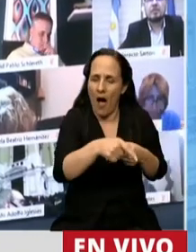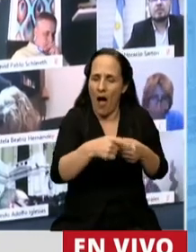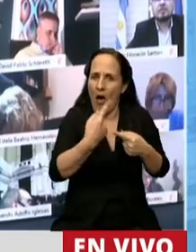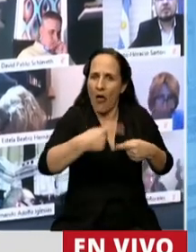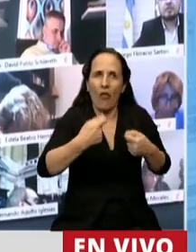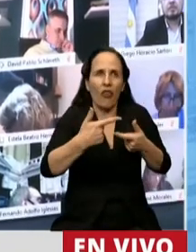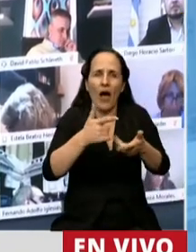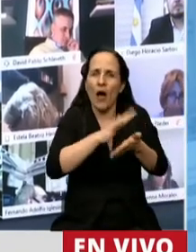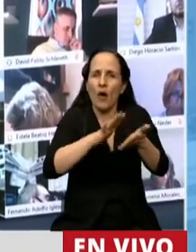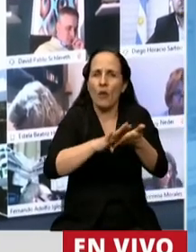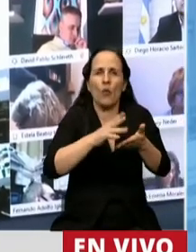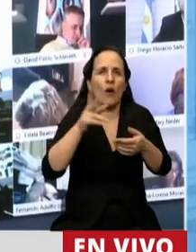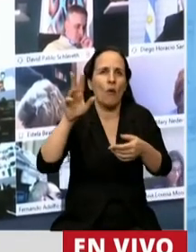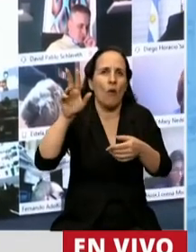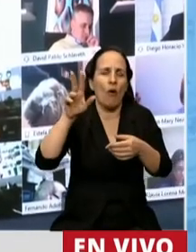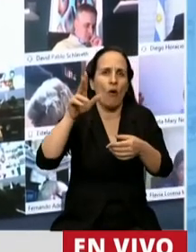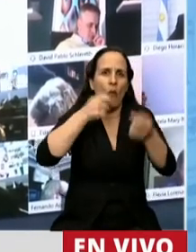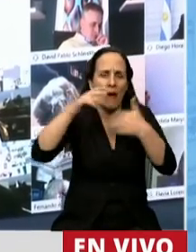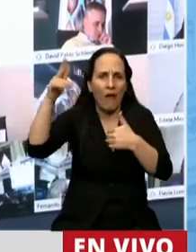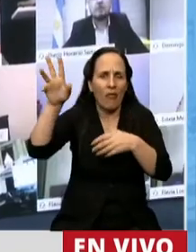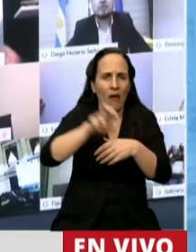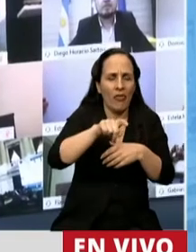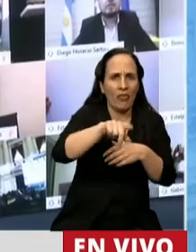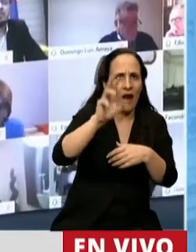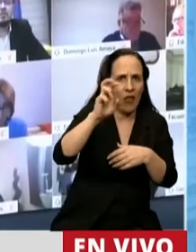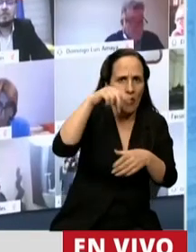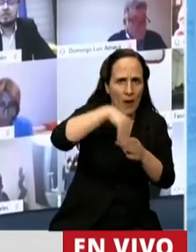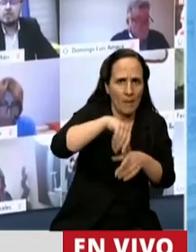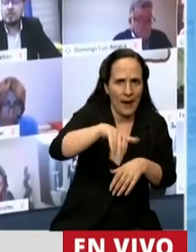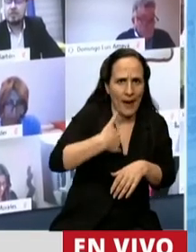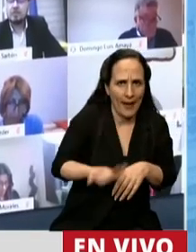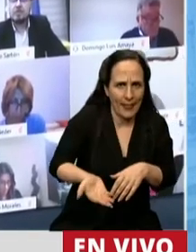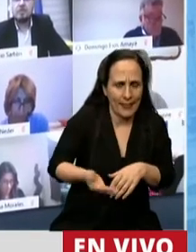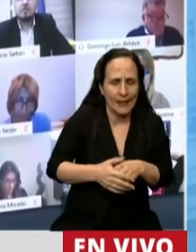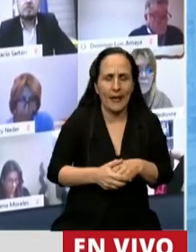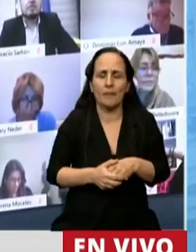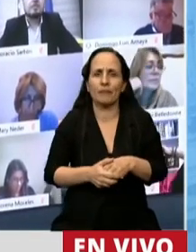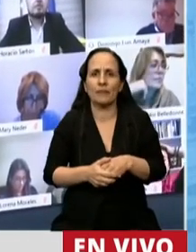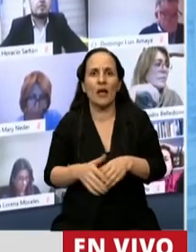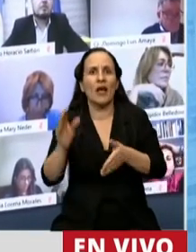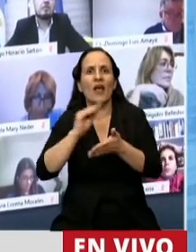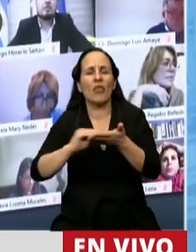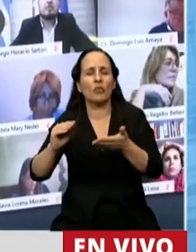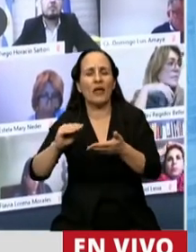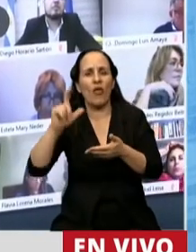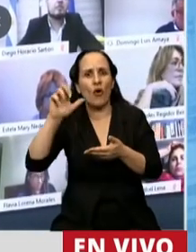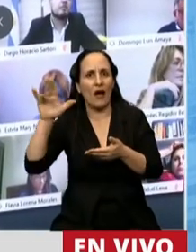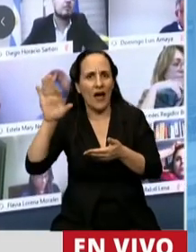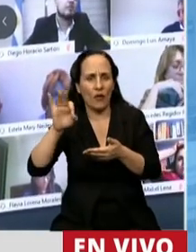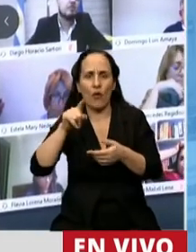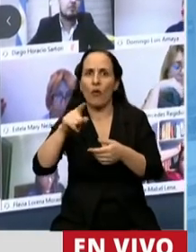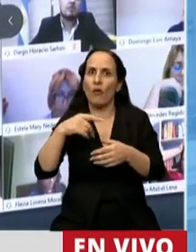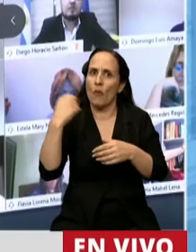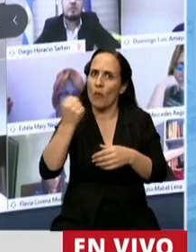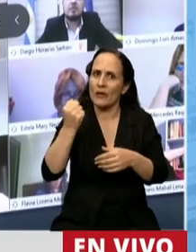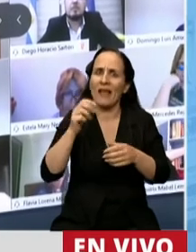y que genera muchas divisas para nuestro país. El aspecto federal que marcaba el diputado Carro me parece por demás interesante